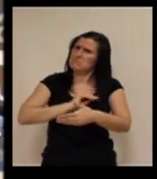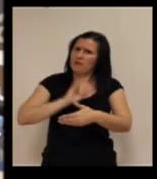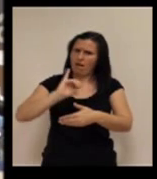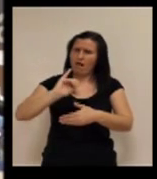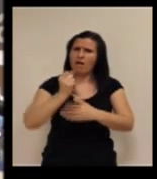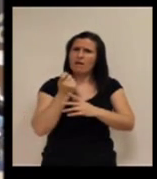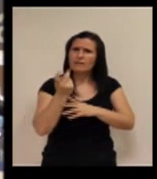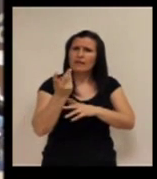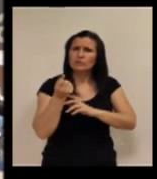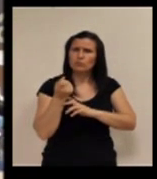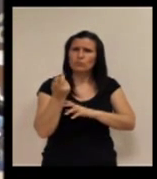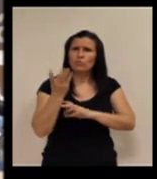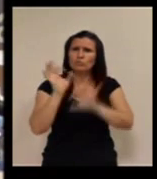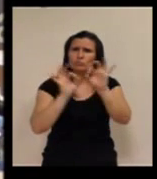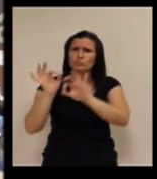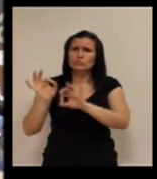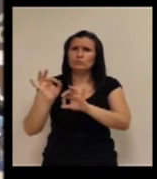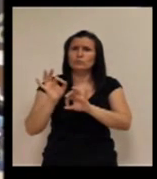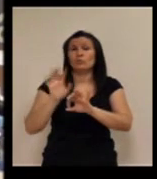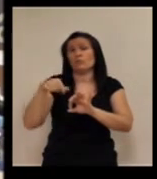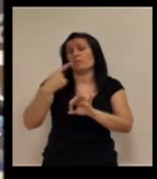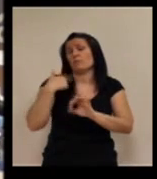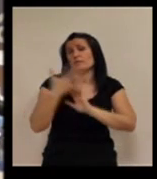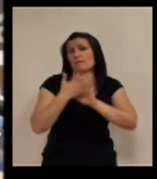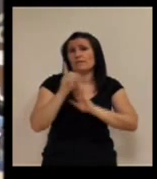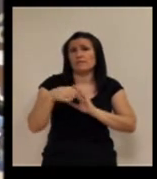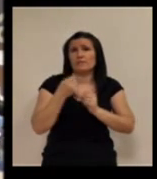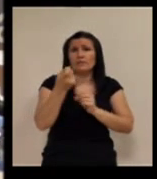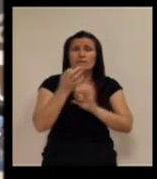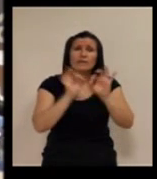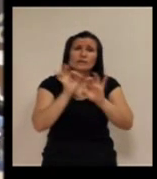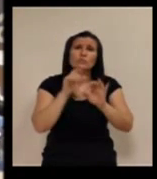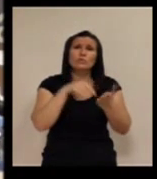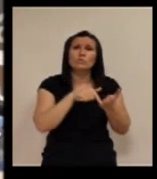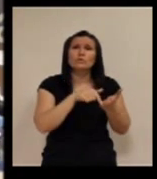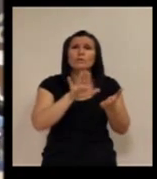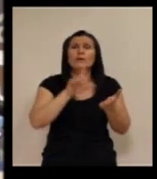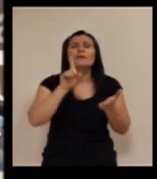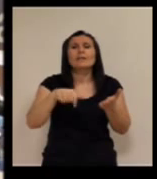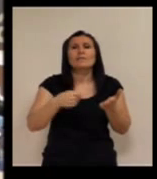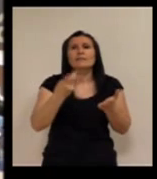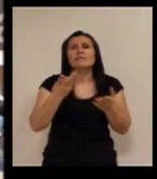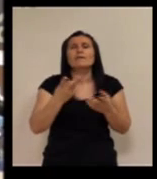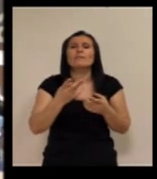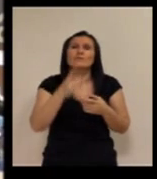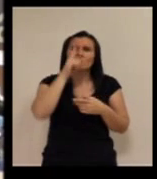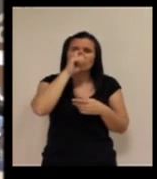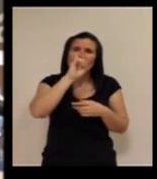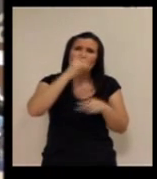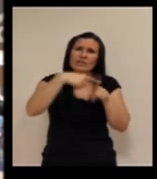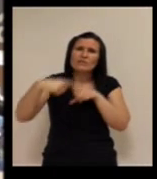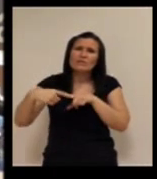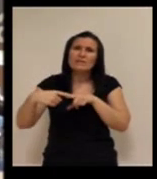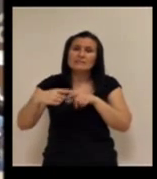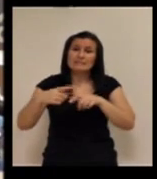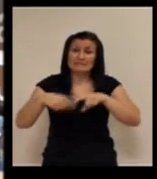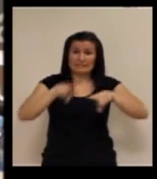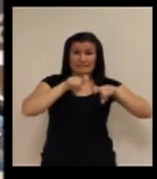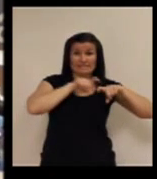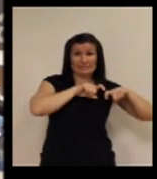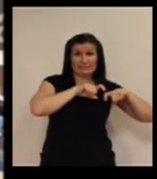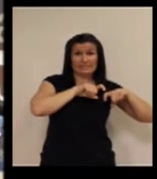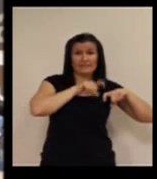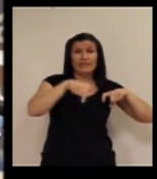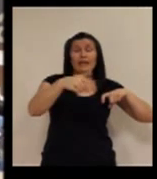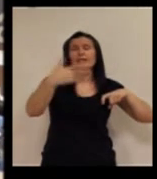datos que podemos ahora atender a ellos si queréis, sino que parece que, bueno, que volvemos en algunas cosas un poquito atrás y ahí